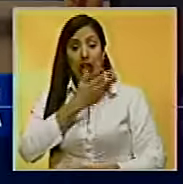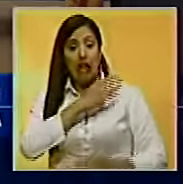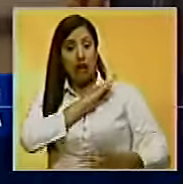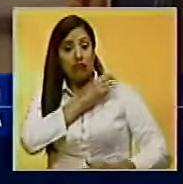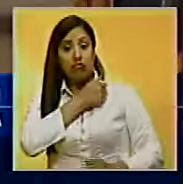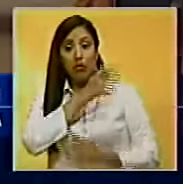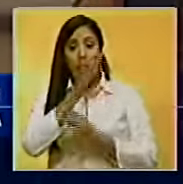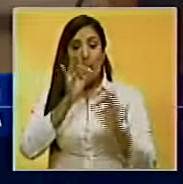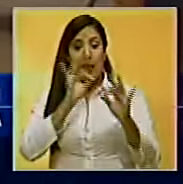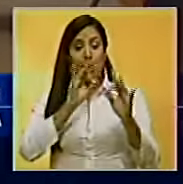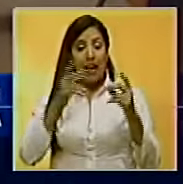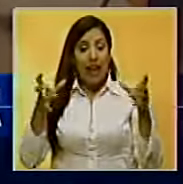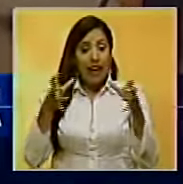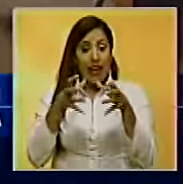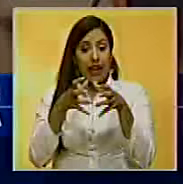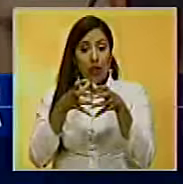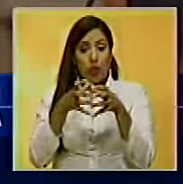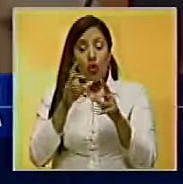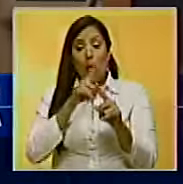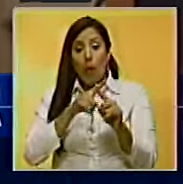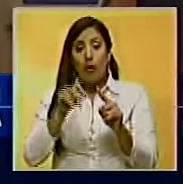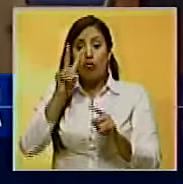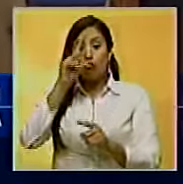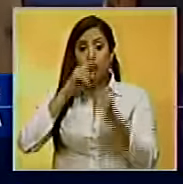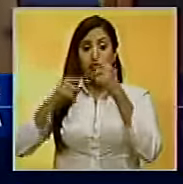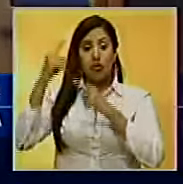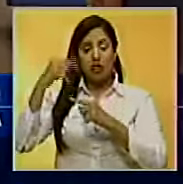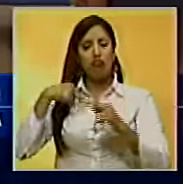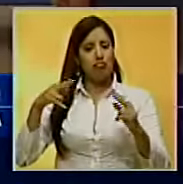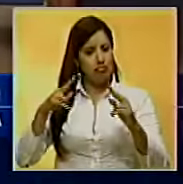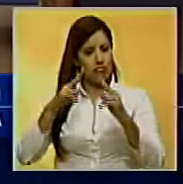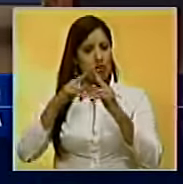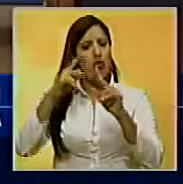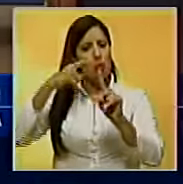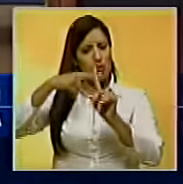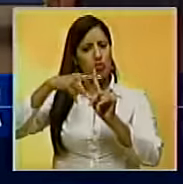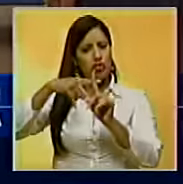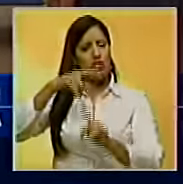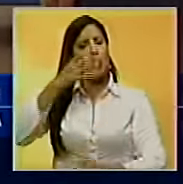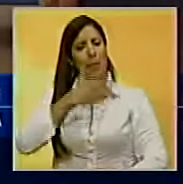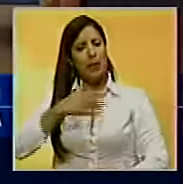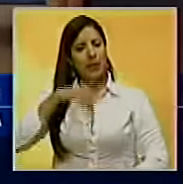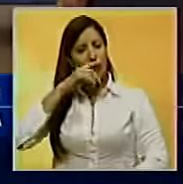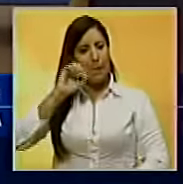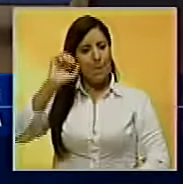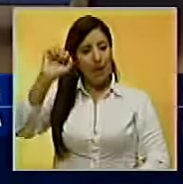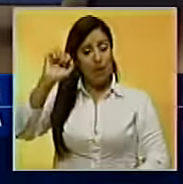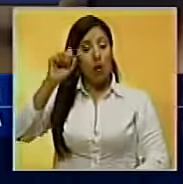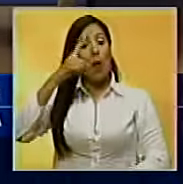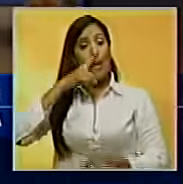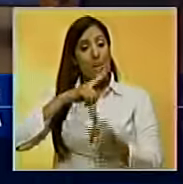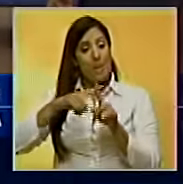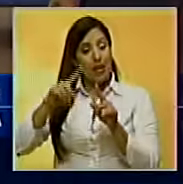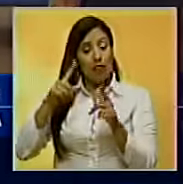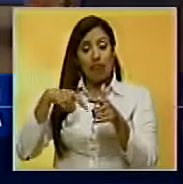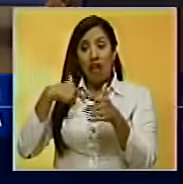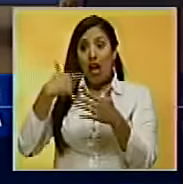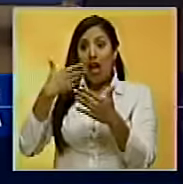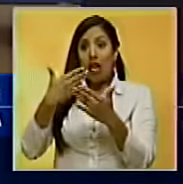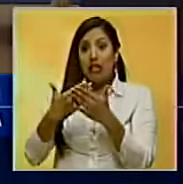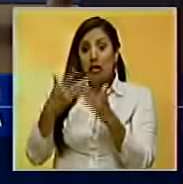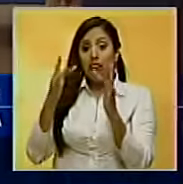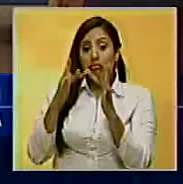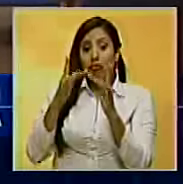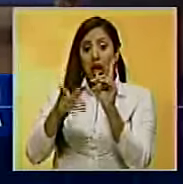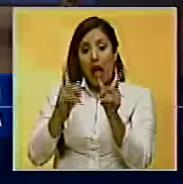Sede en las posibles reuniones. Señaló que hace dos años tuvo un encuentro positivo con el presidente Nicolás Maduro y desde entonces ha habido